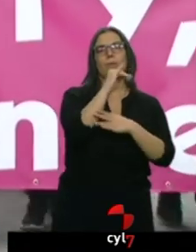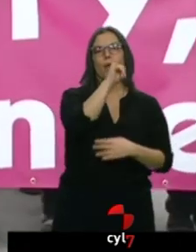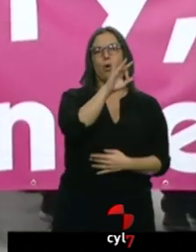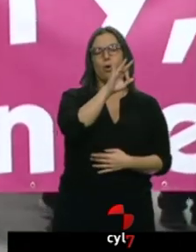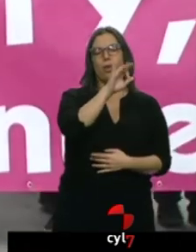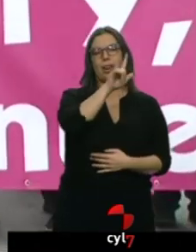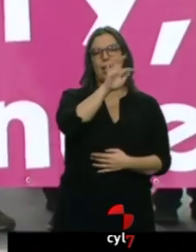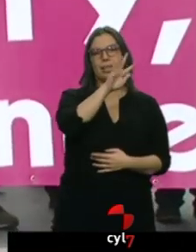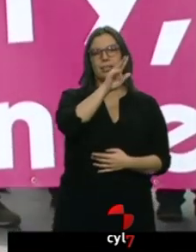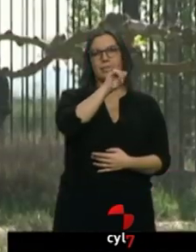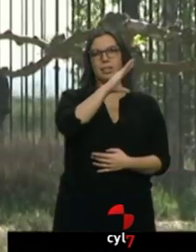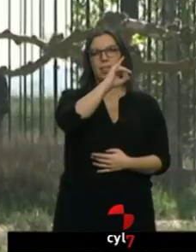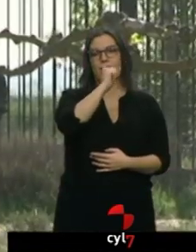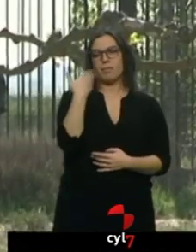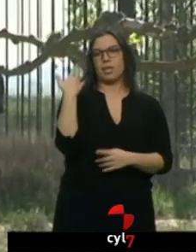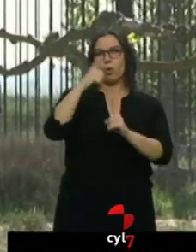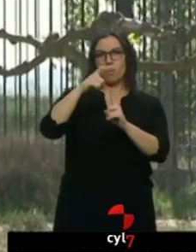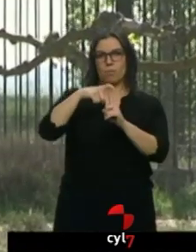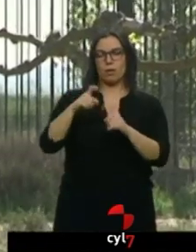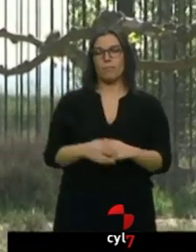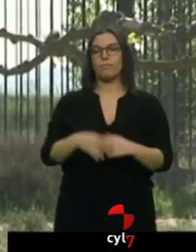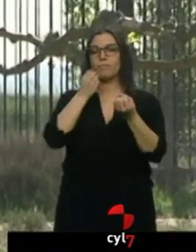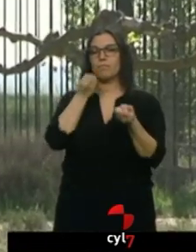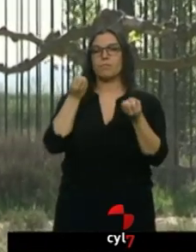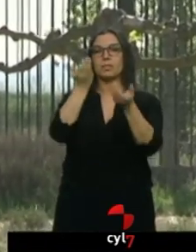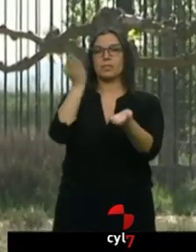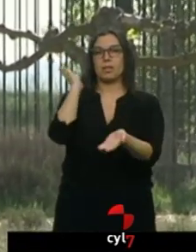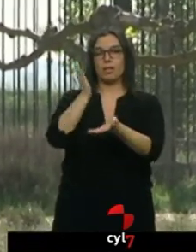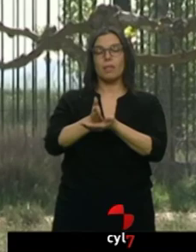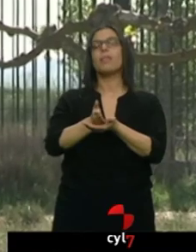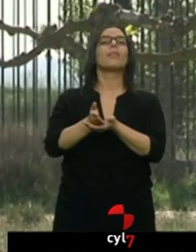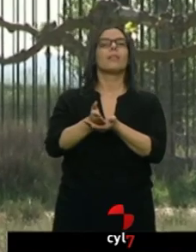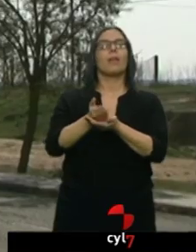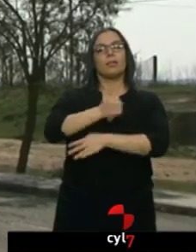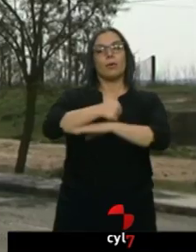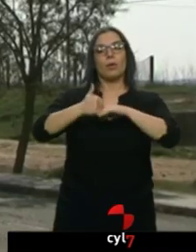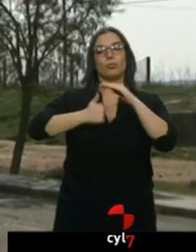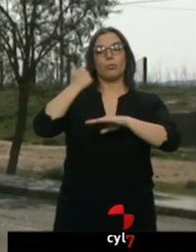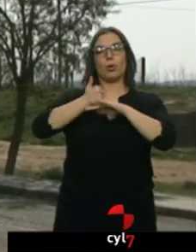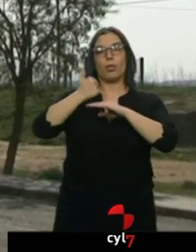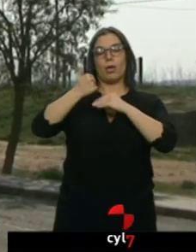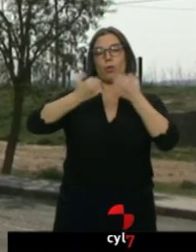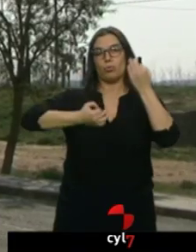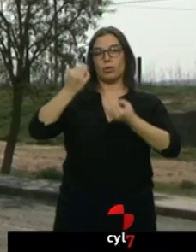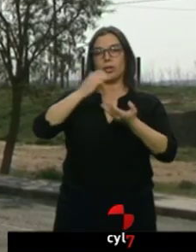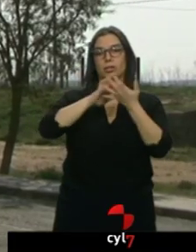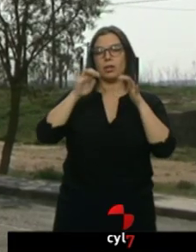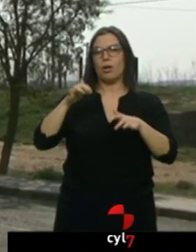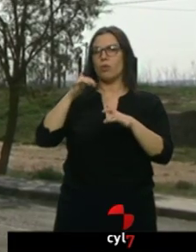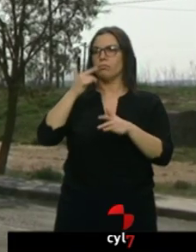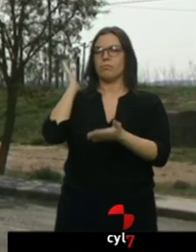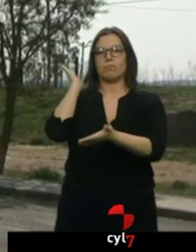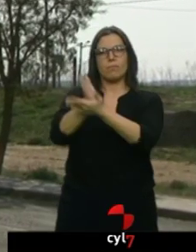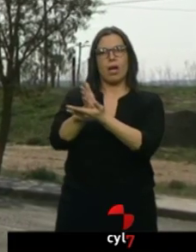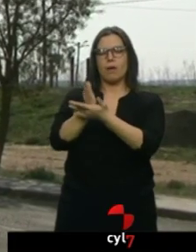mes de mayo. La sentencia dada a conocer por el Tribunal Superior de Justicia de Castilla y León impone la pena máxima establecida